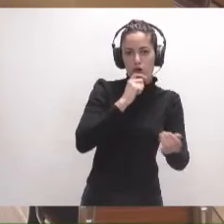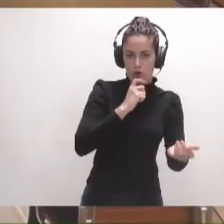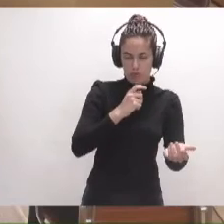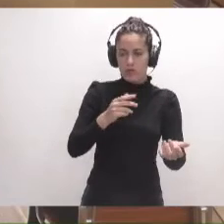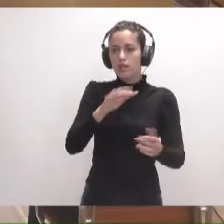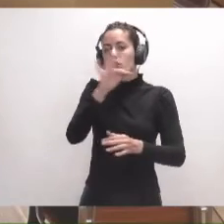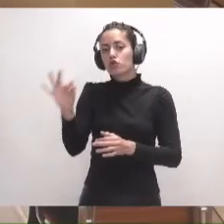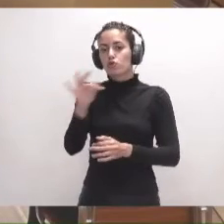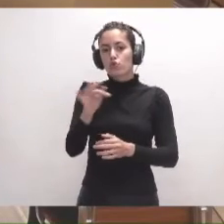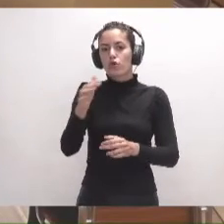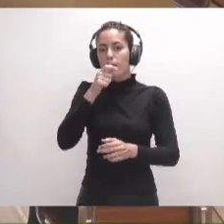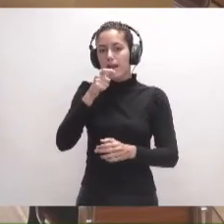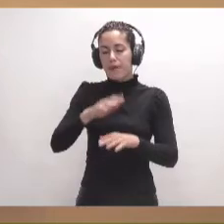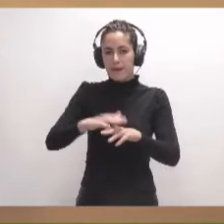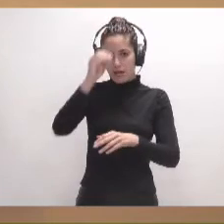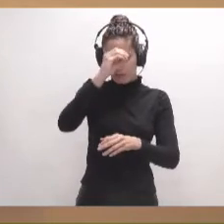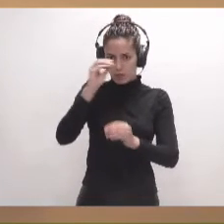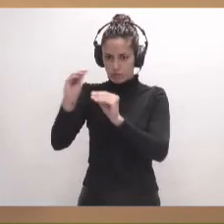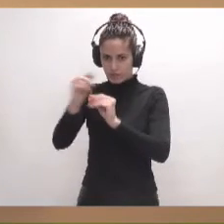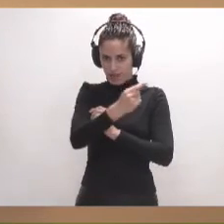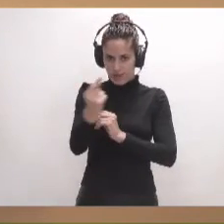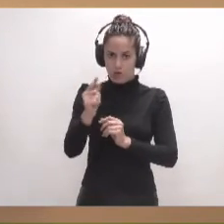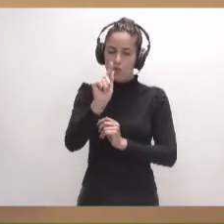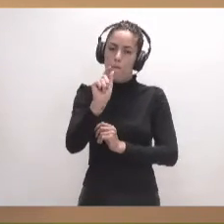dicho que una palabra, Enrique, para fijar posición. Por favor, un minuto.